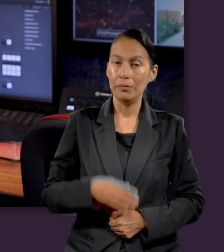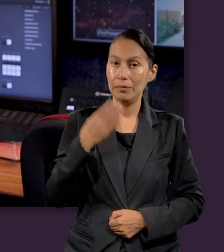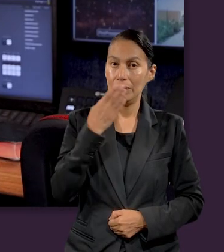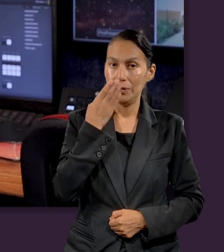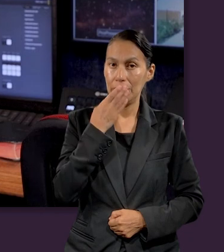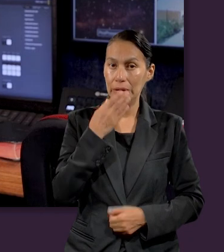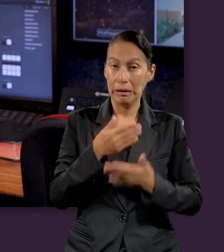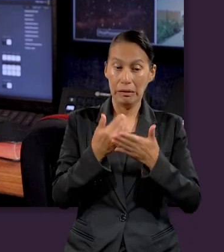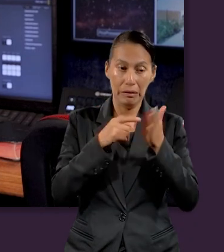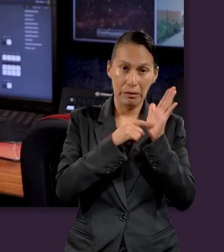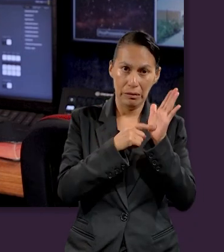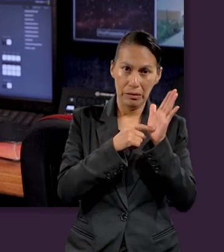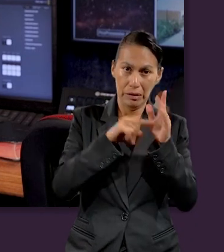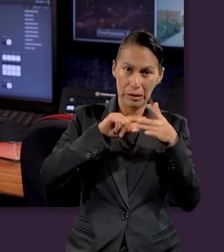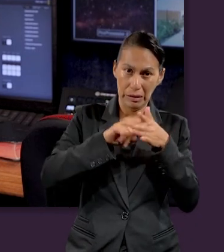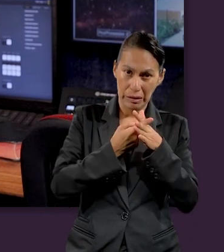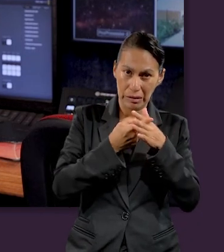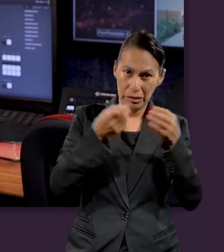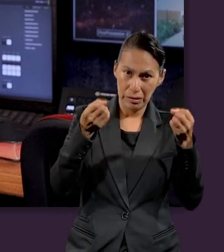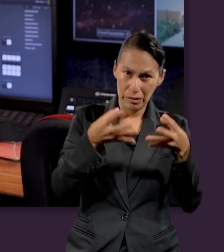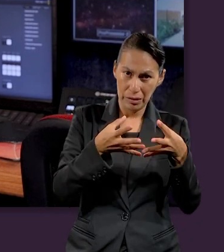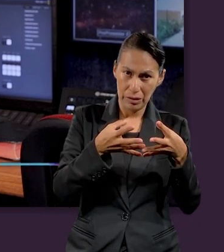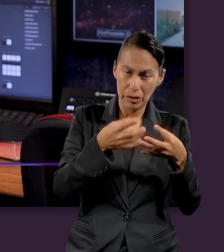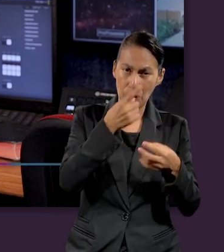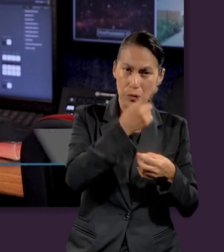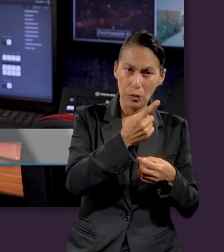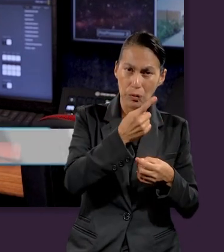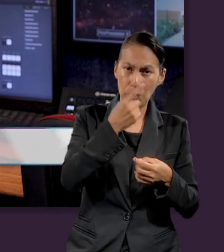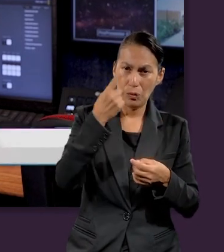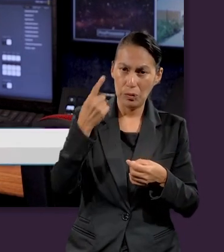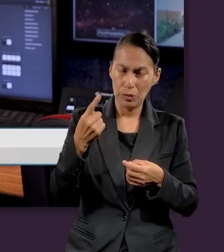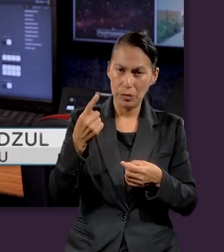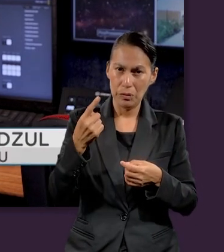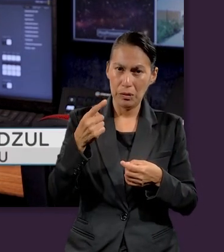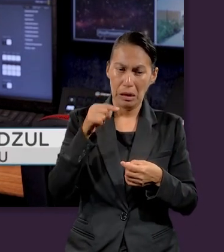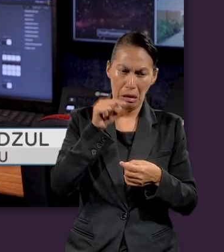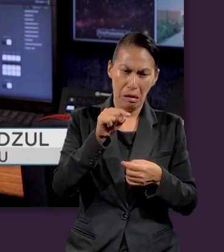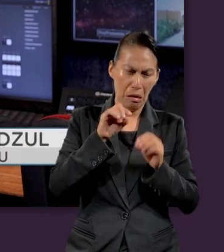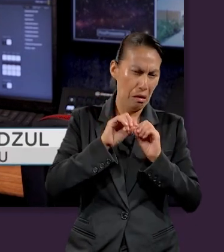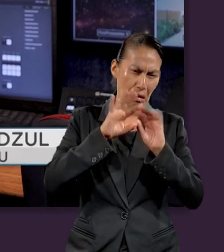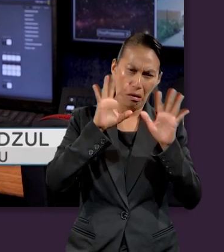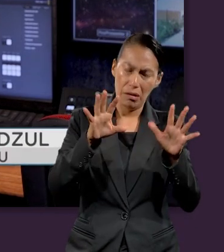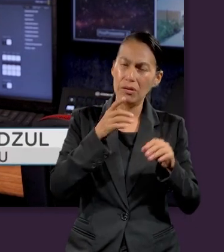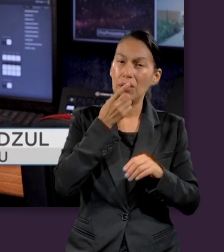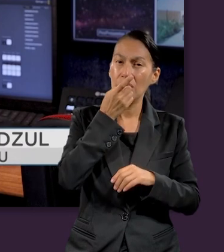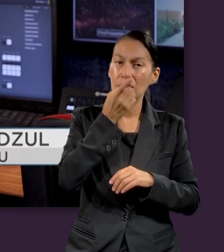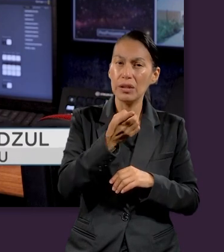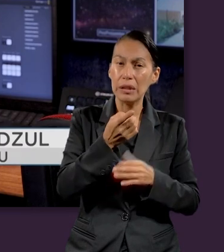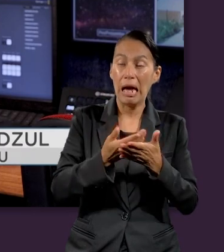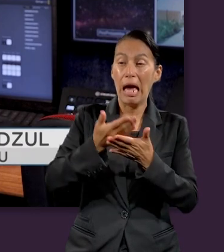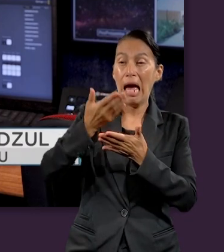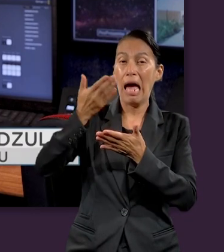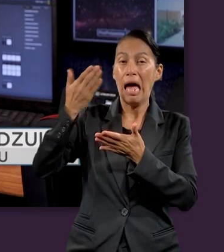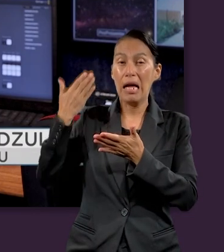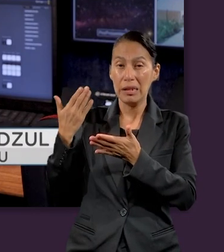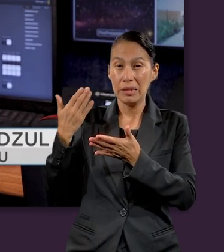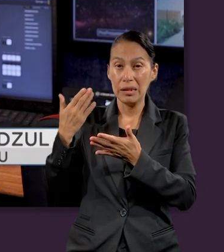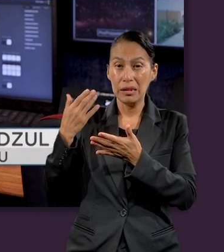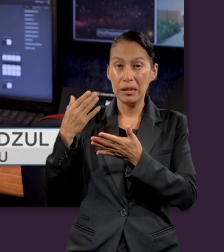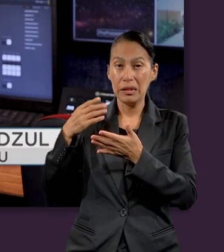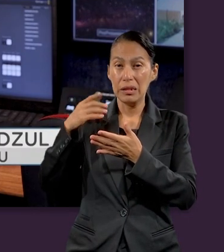El prefacio bíblico de Génesis 1, 1, claramente nos dice